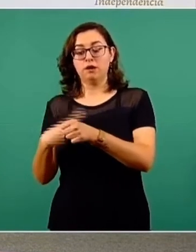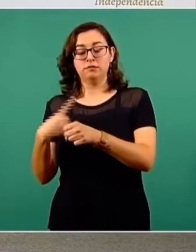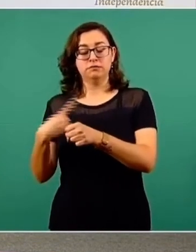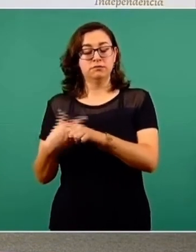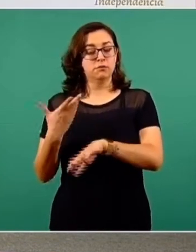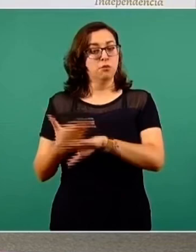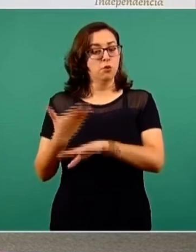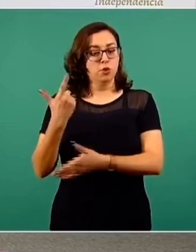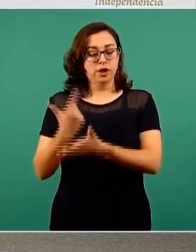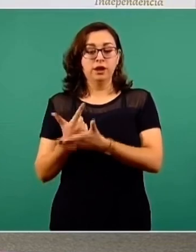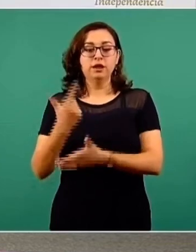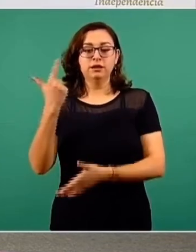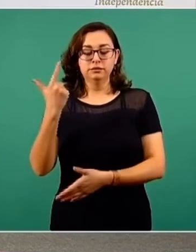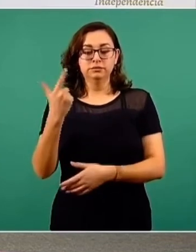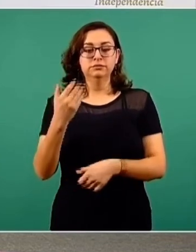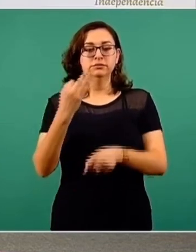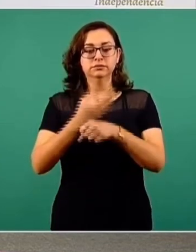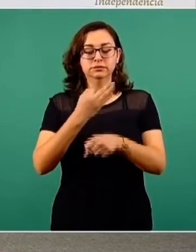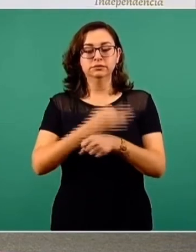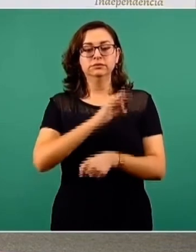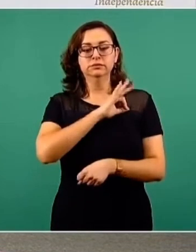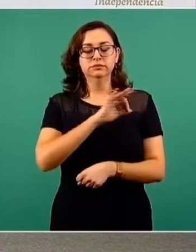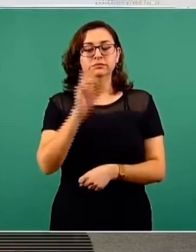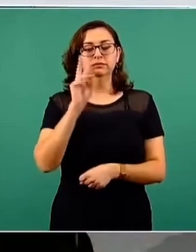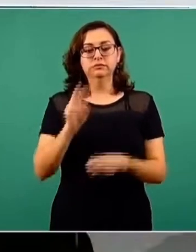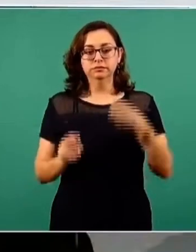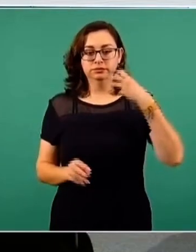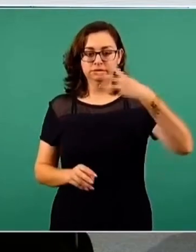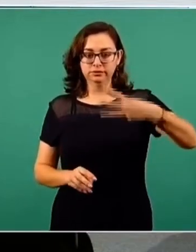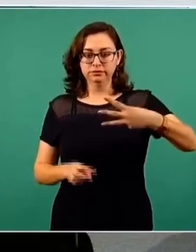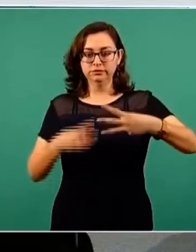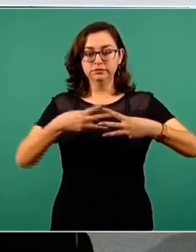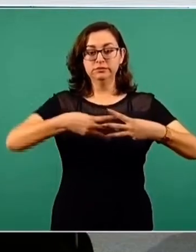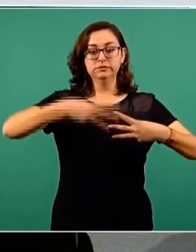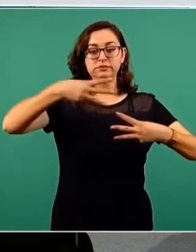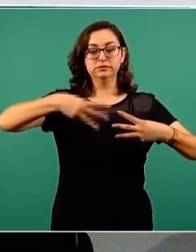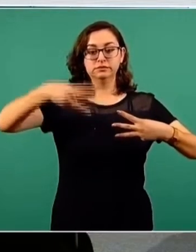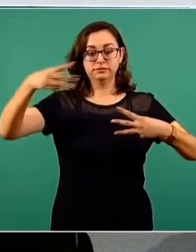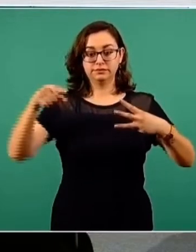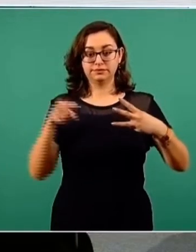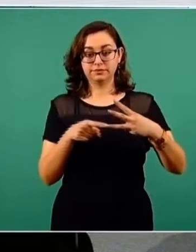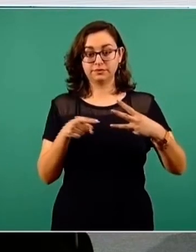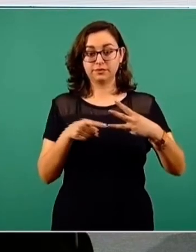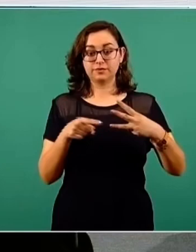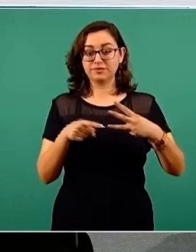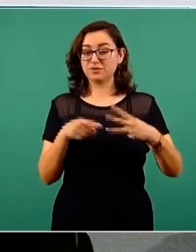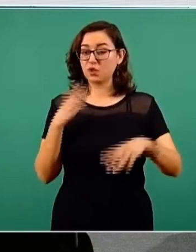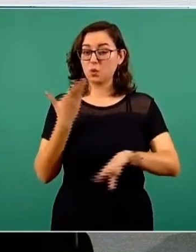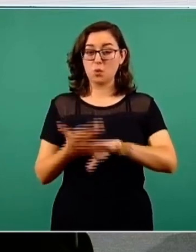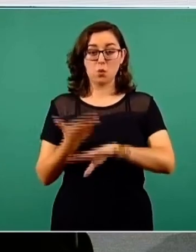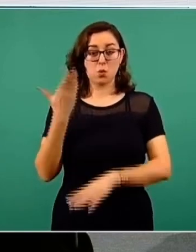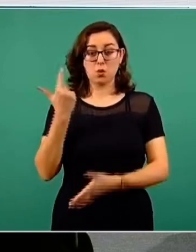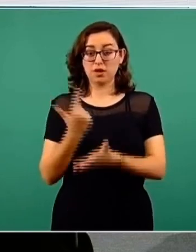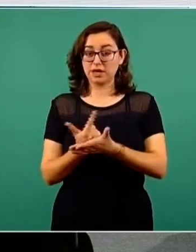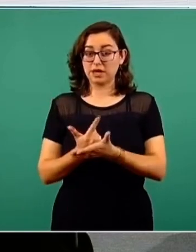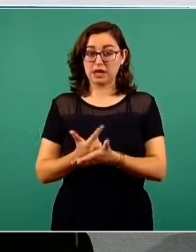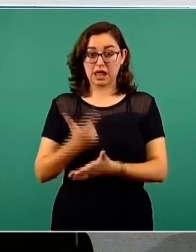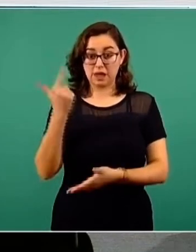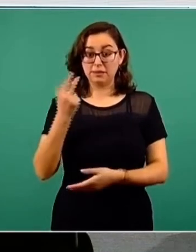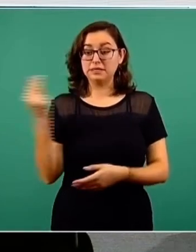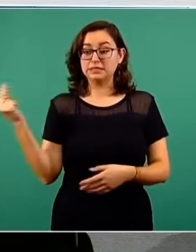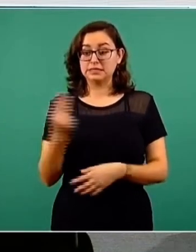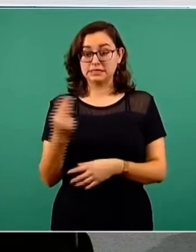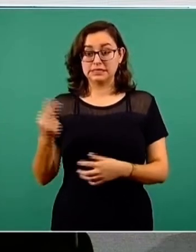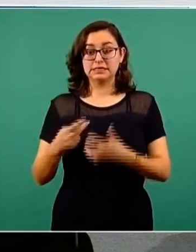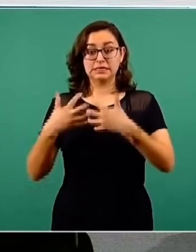Recuerden que esta curva tiene tres curvas, una que es la de más abajo, que es la de pacientes críticos, que requieren ventilación